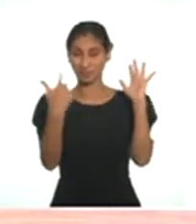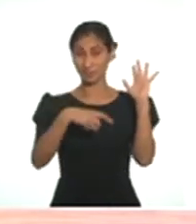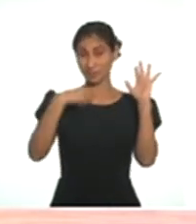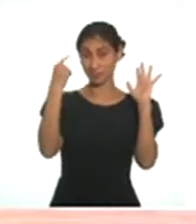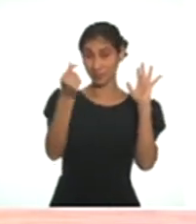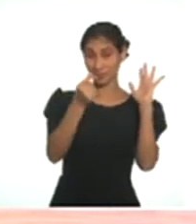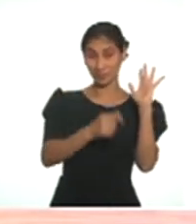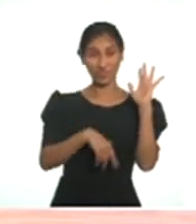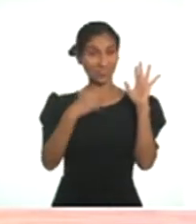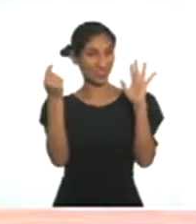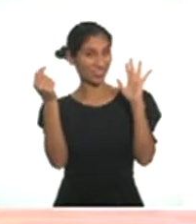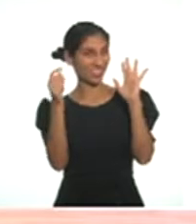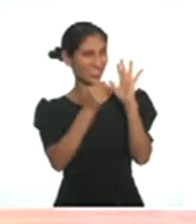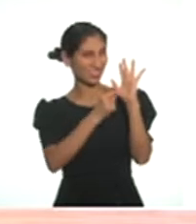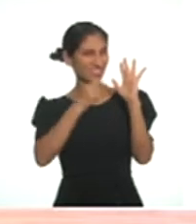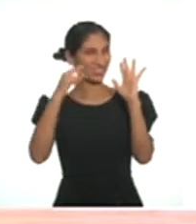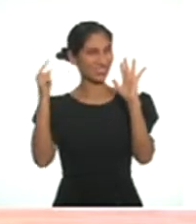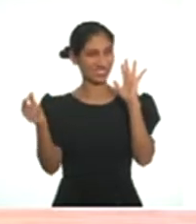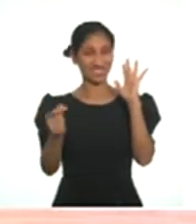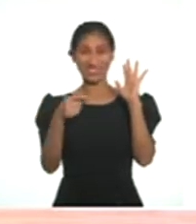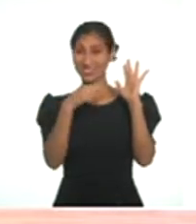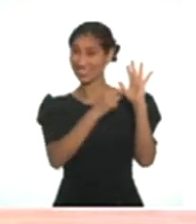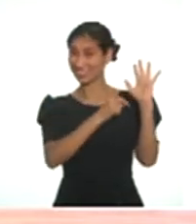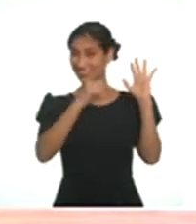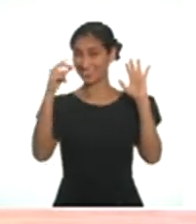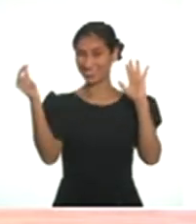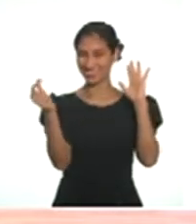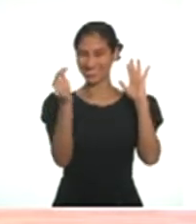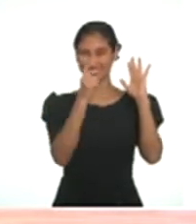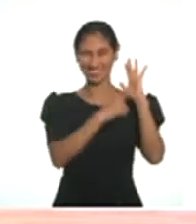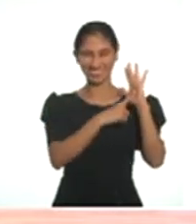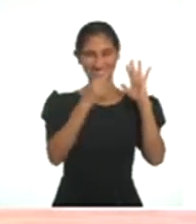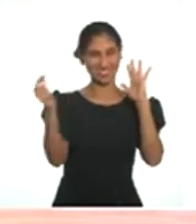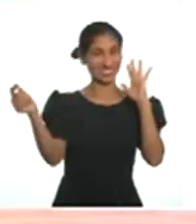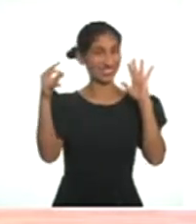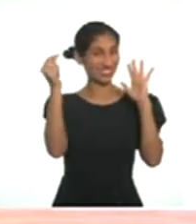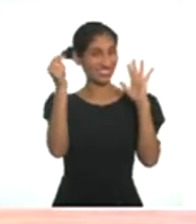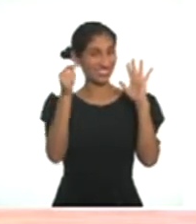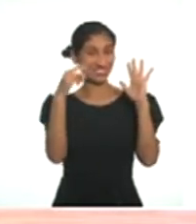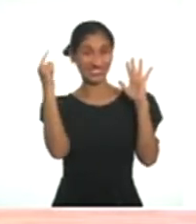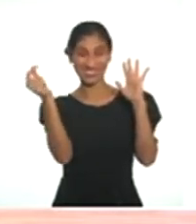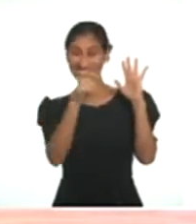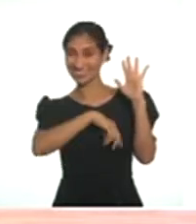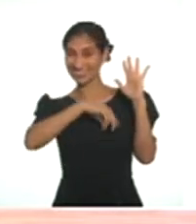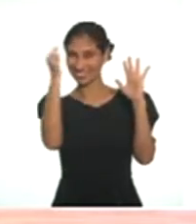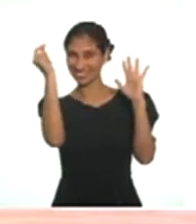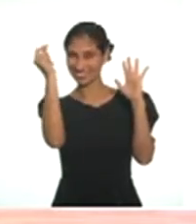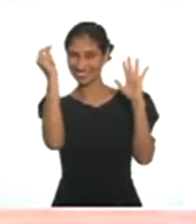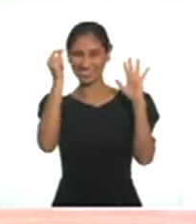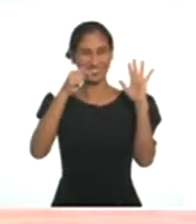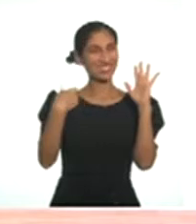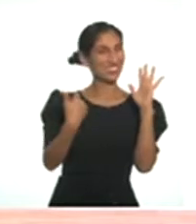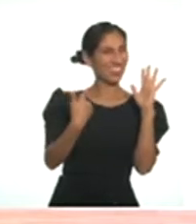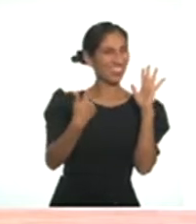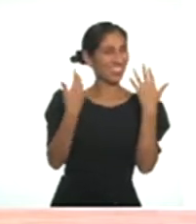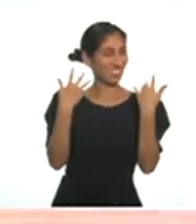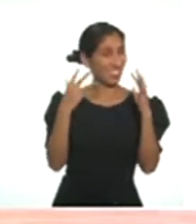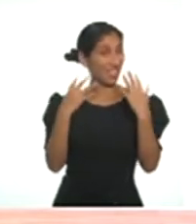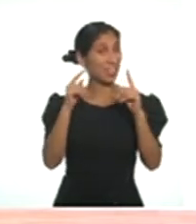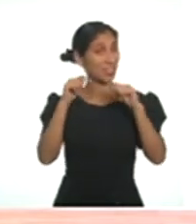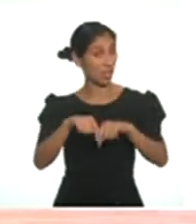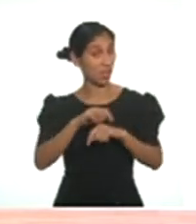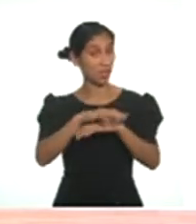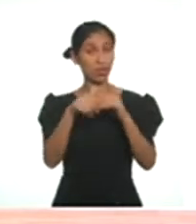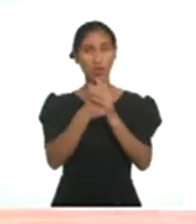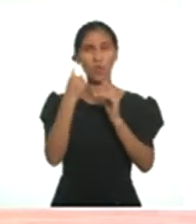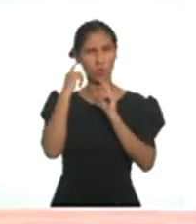Pa. Hey. Ja. Hey. Hey. Hey. Hey. Hey. Sí. Y